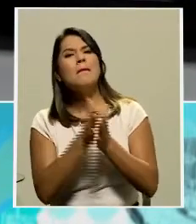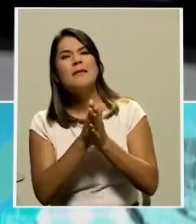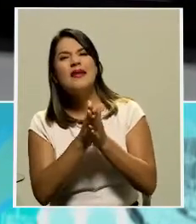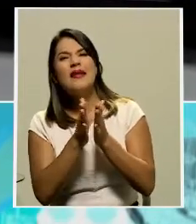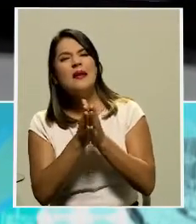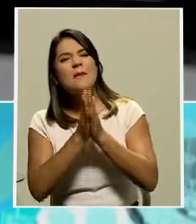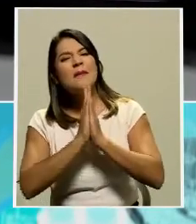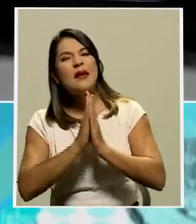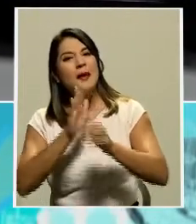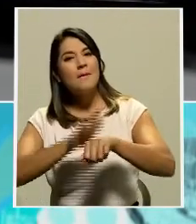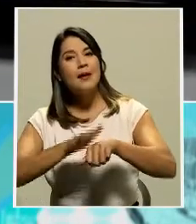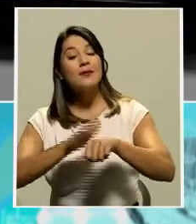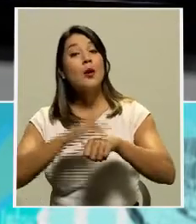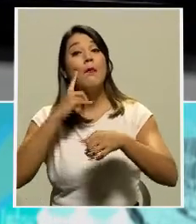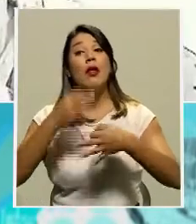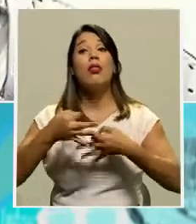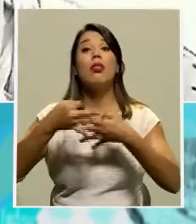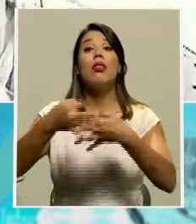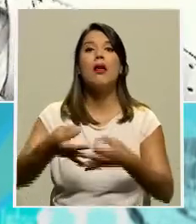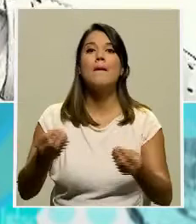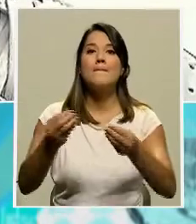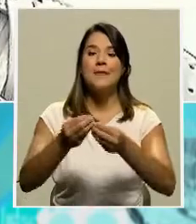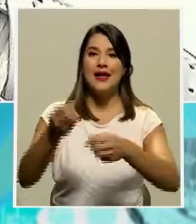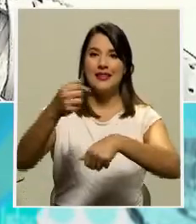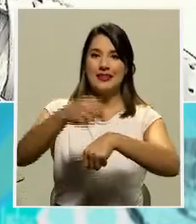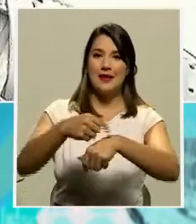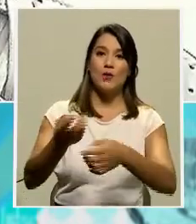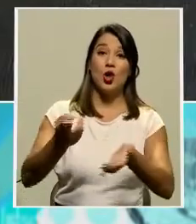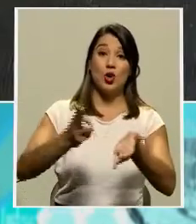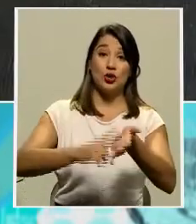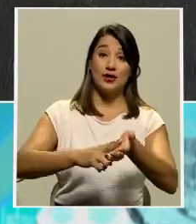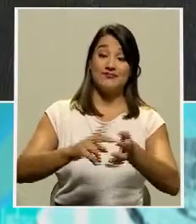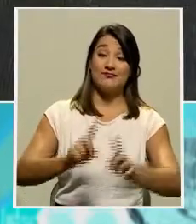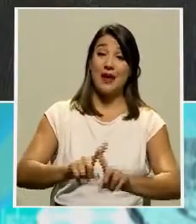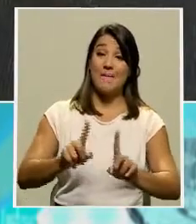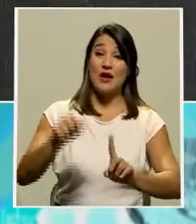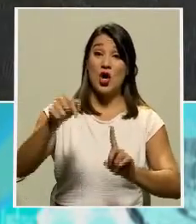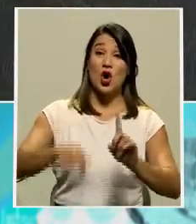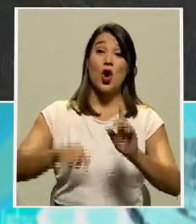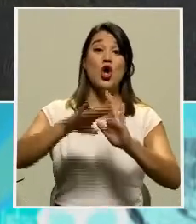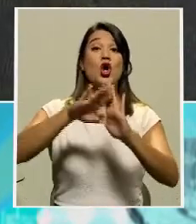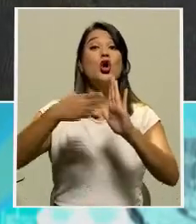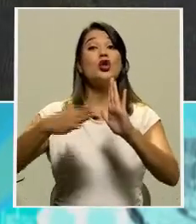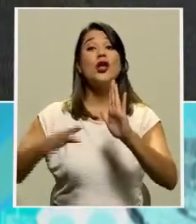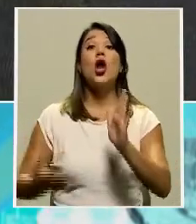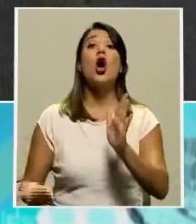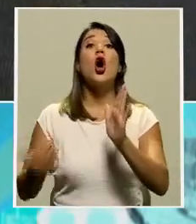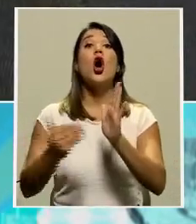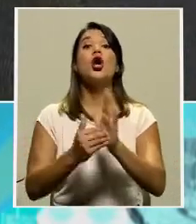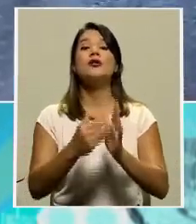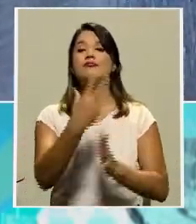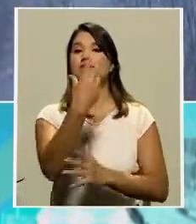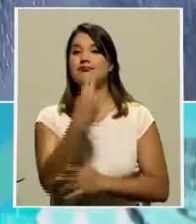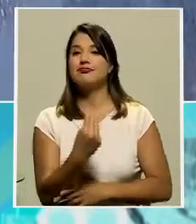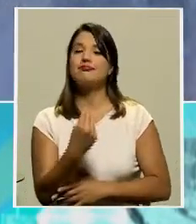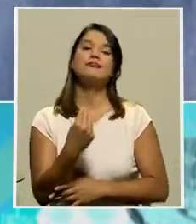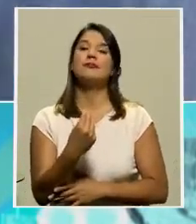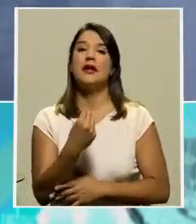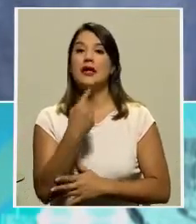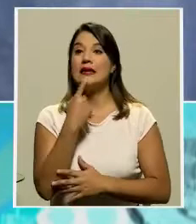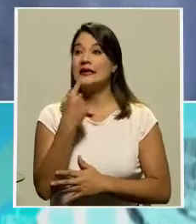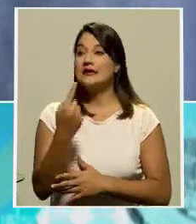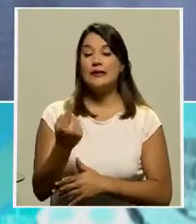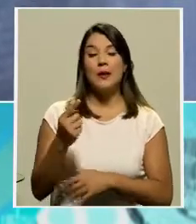contrato. Eso fue el día de ayer y hoy la Contraloría da a conocer que rechazan nuevamente la posición del Ministerio de